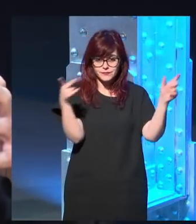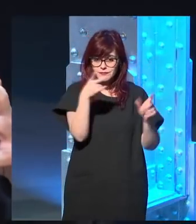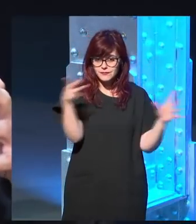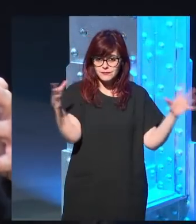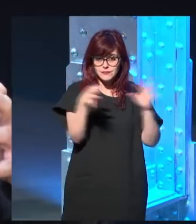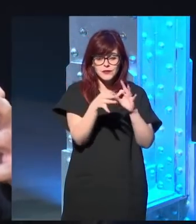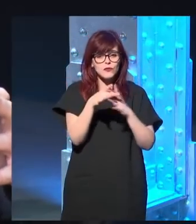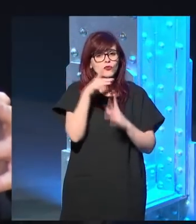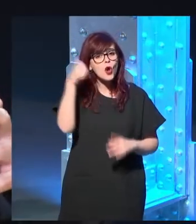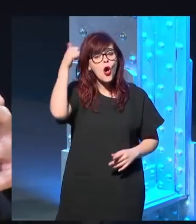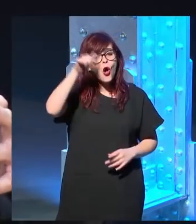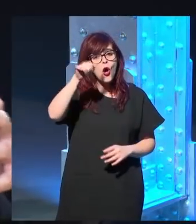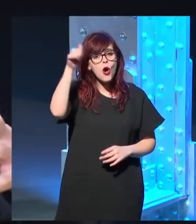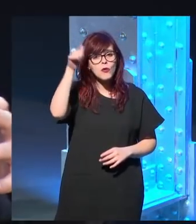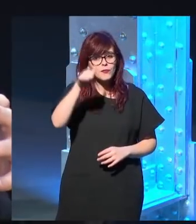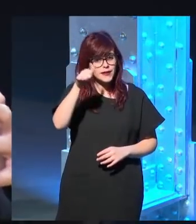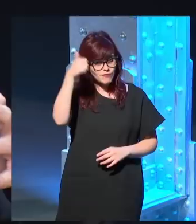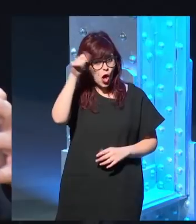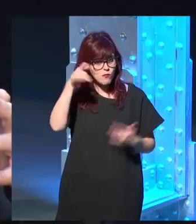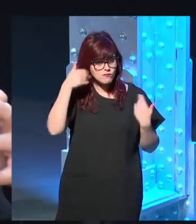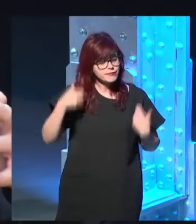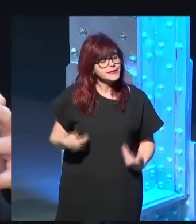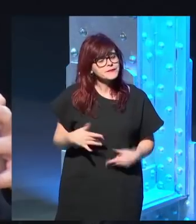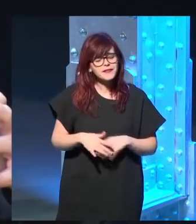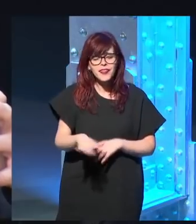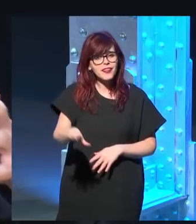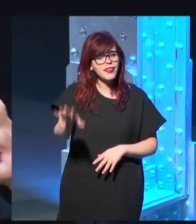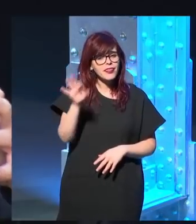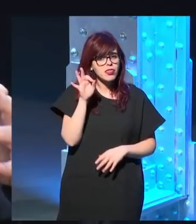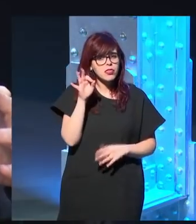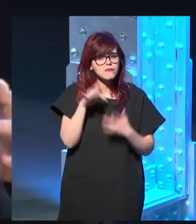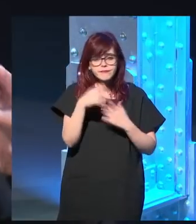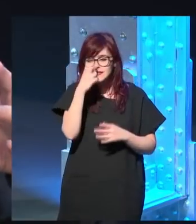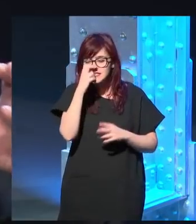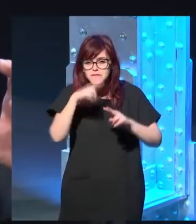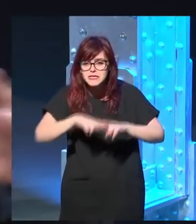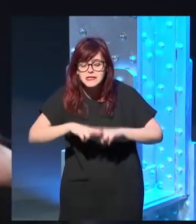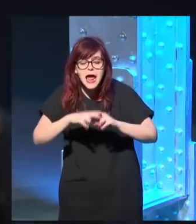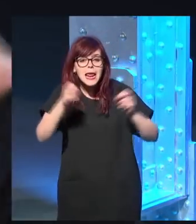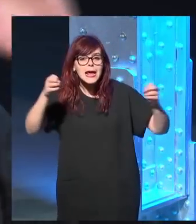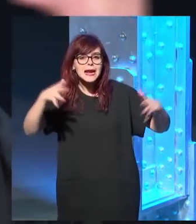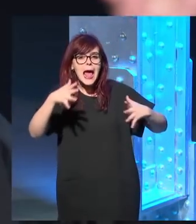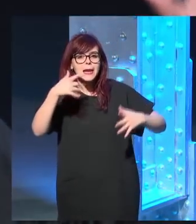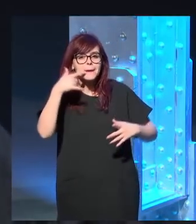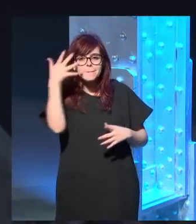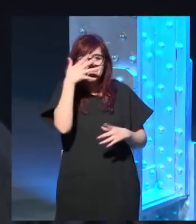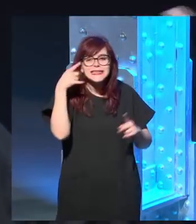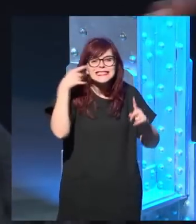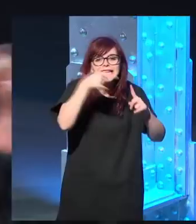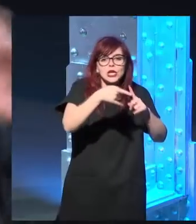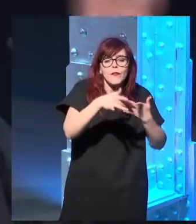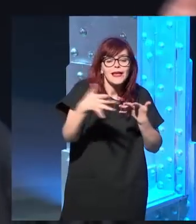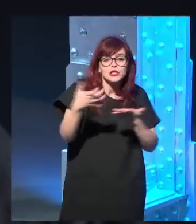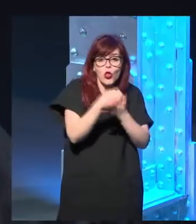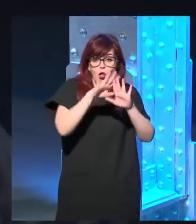un hombre en primera persona que decide investigar el gran misterio el misterio de todo